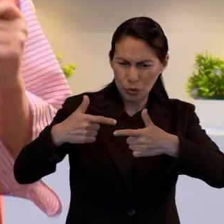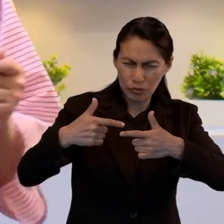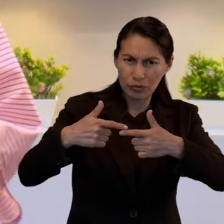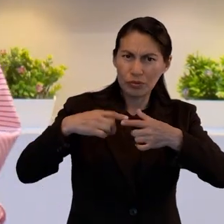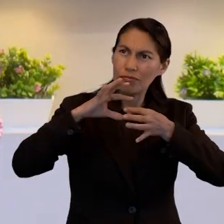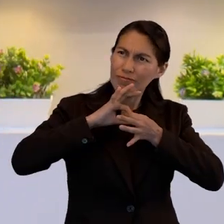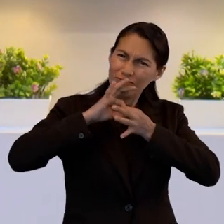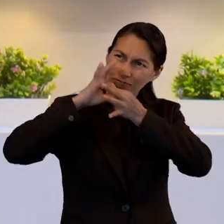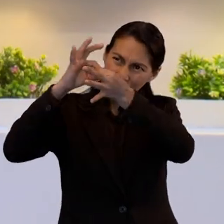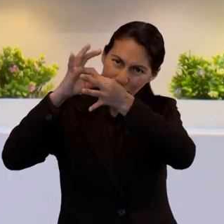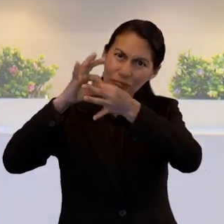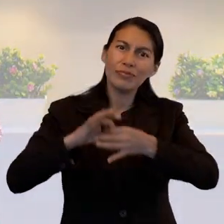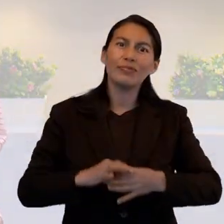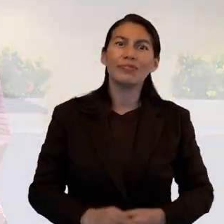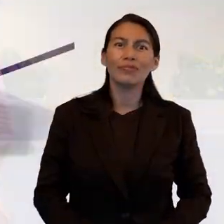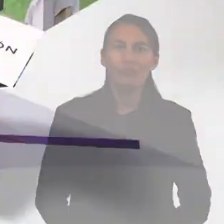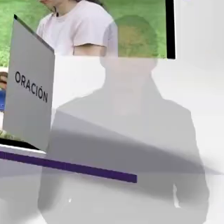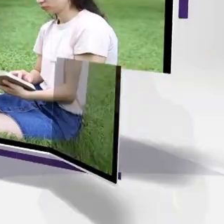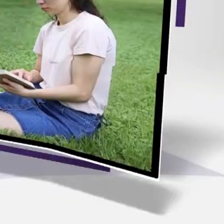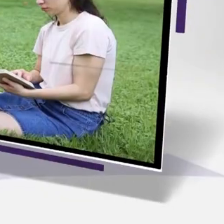según el orden de Melquisedec.